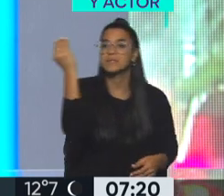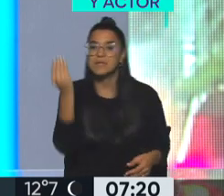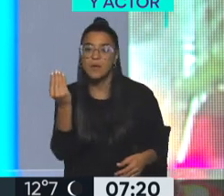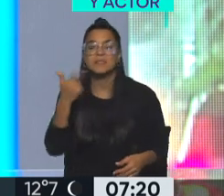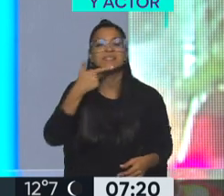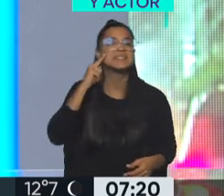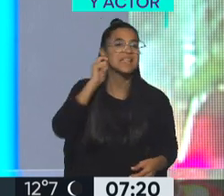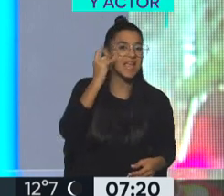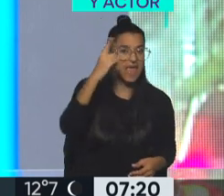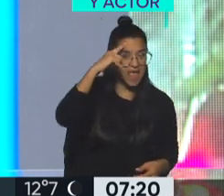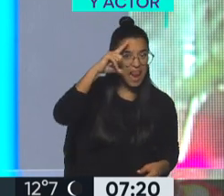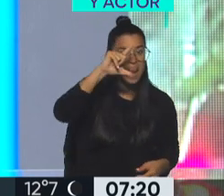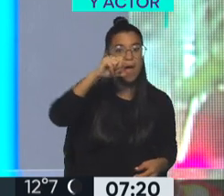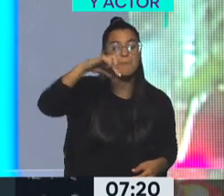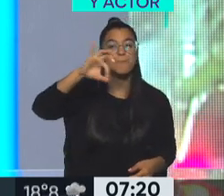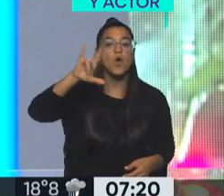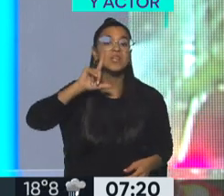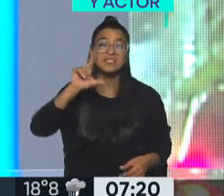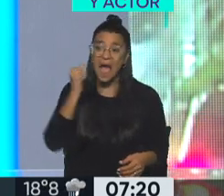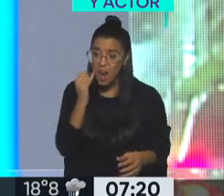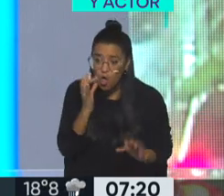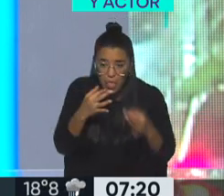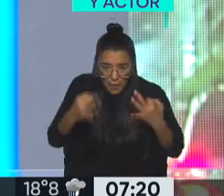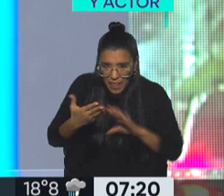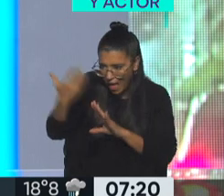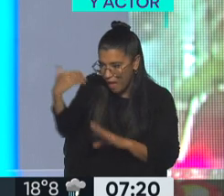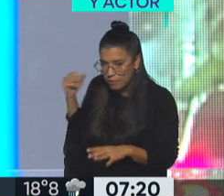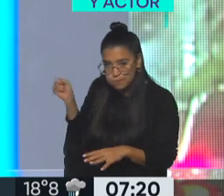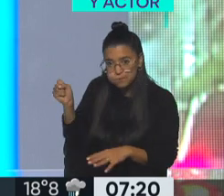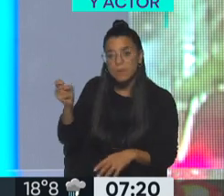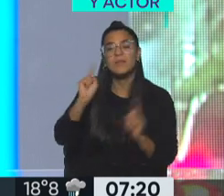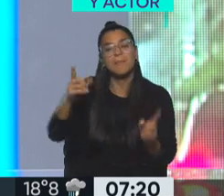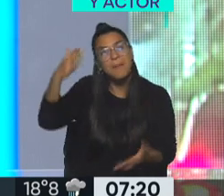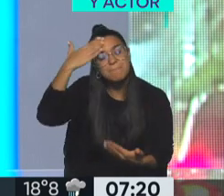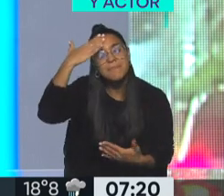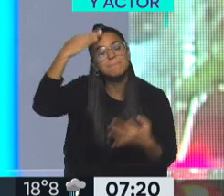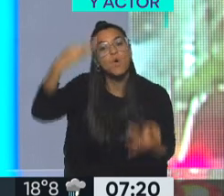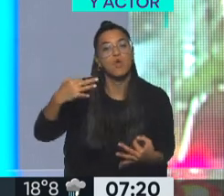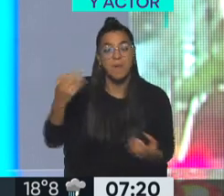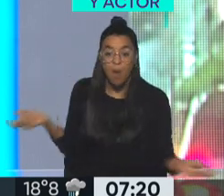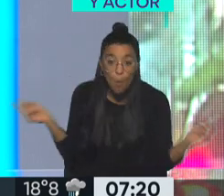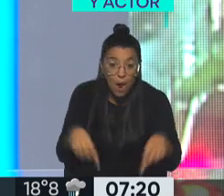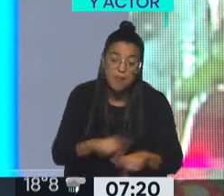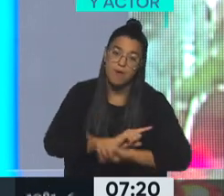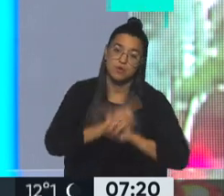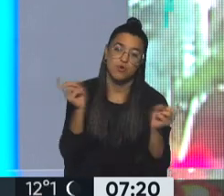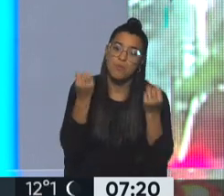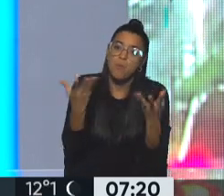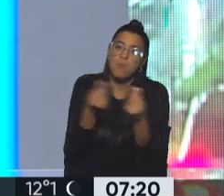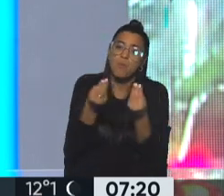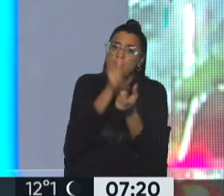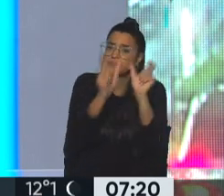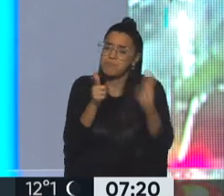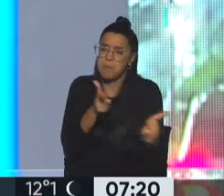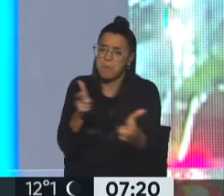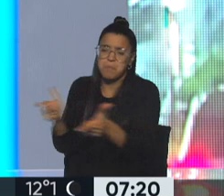Polilla, tiene que ver con algo que sucedió. Y también la idea es reivindicar la memoria, para que no vuelva a suceder, porque hubo muchísimos fusilados